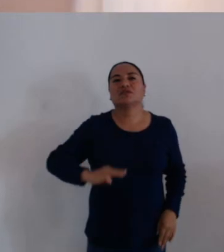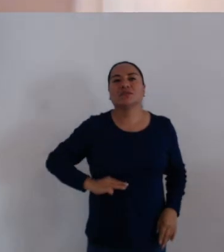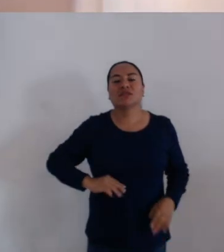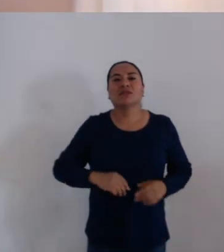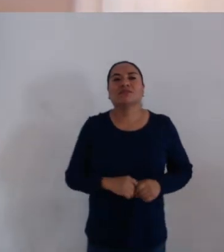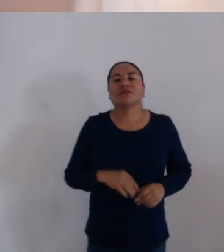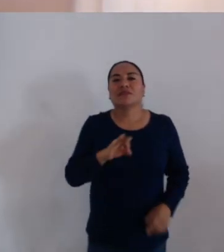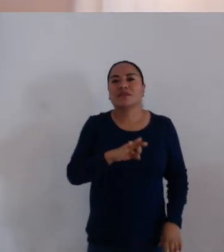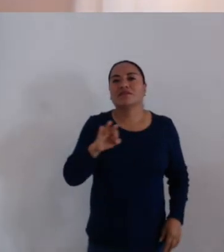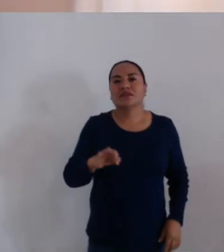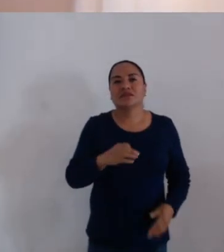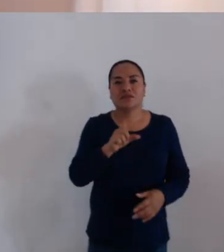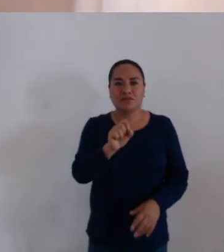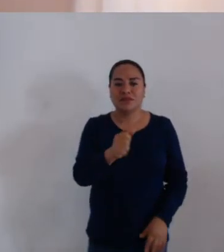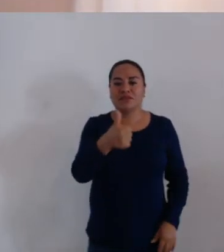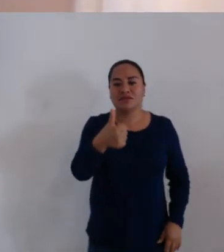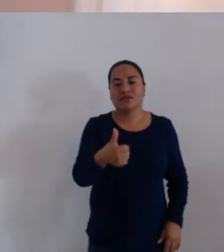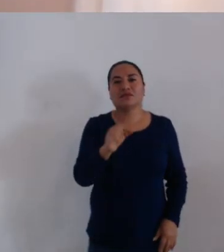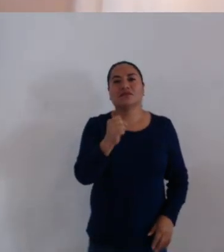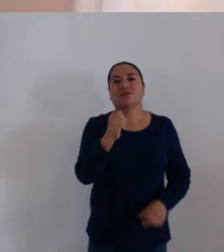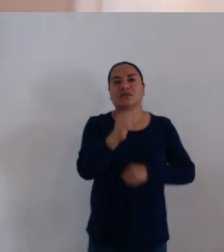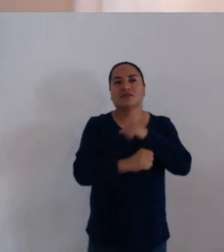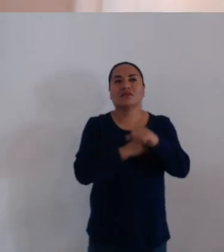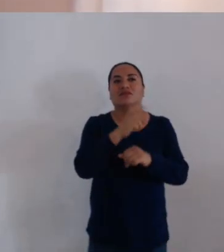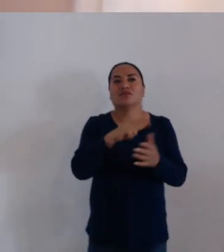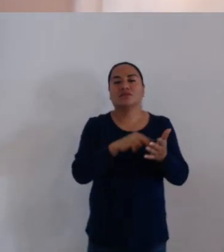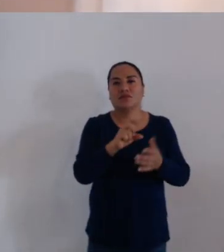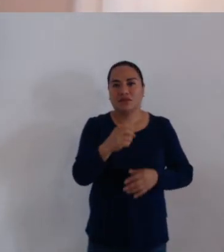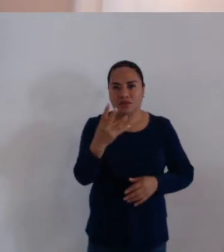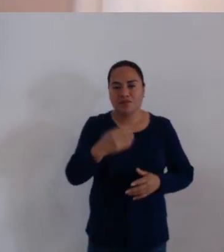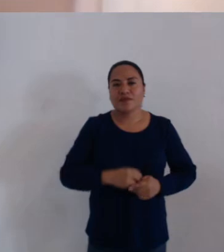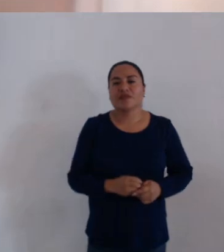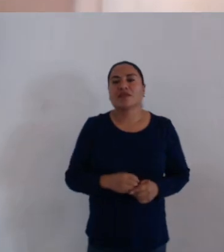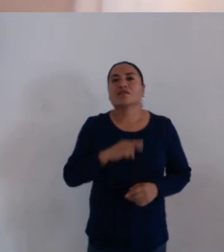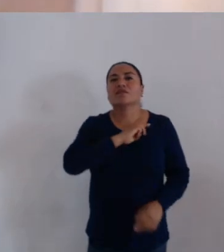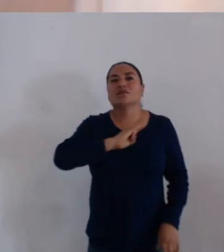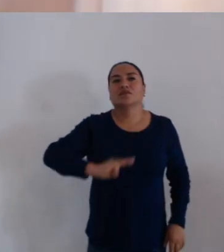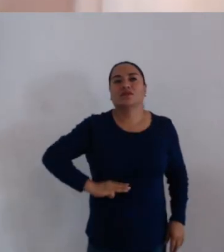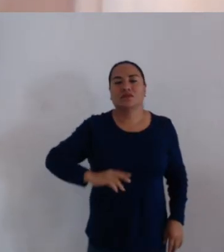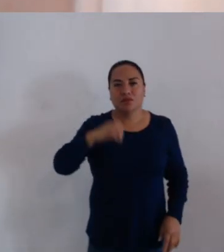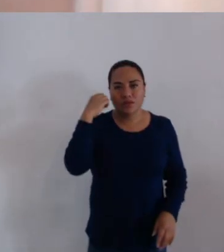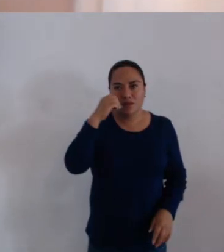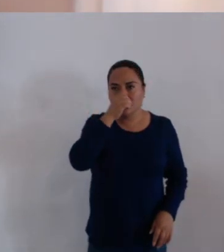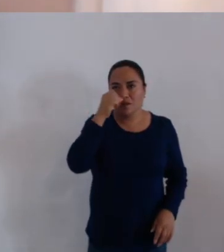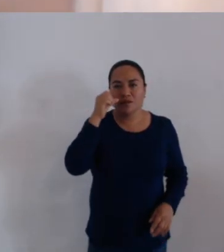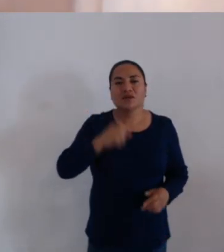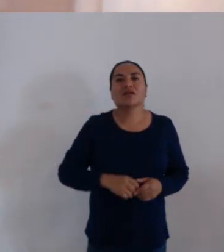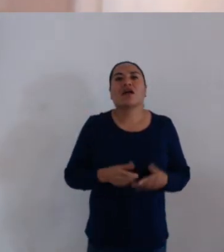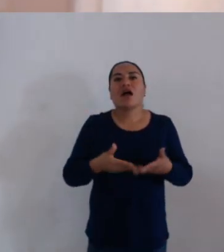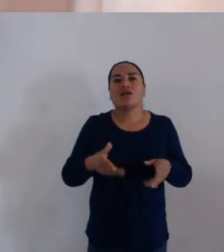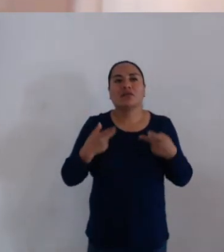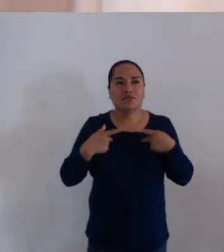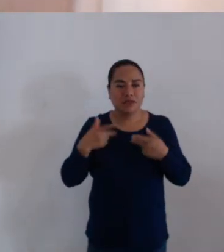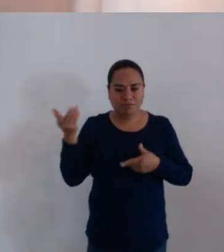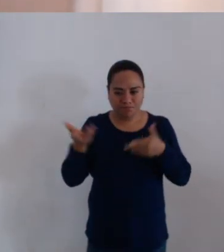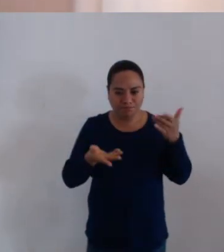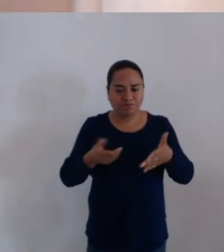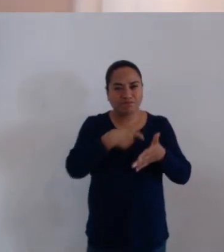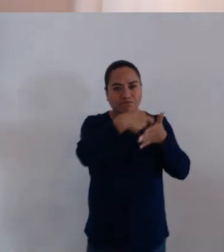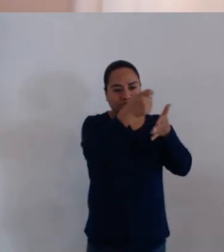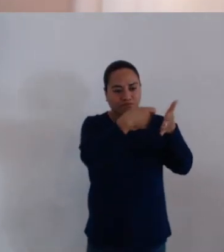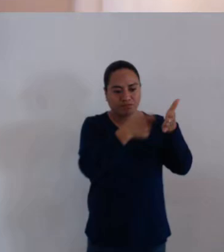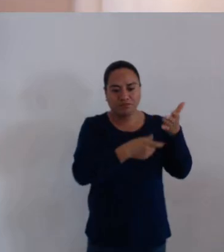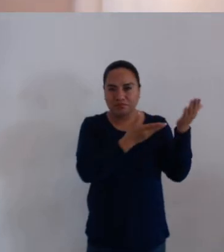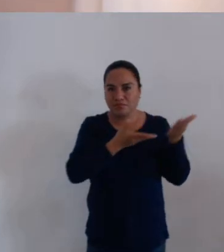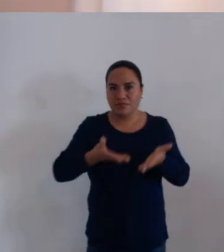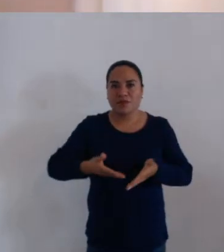de Cabildo, de fecha 26 de septiembre del año 2024, del municipio de Oaxaca de Juárez, por lo que se procede al pase de